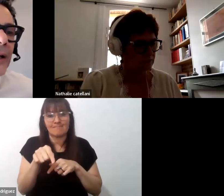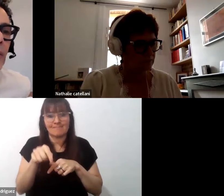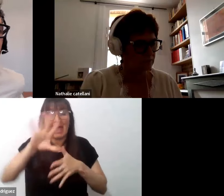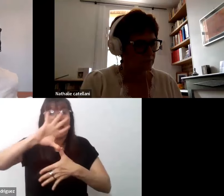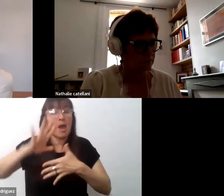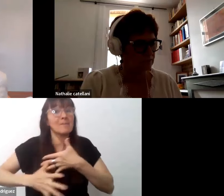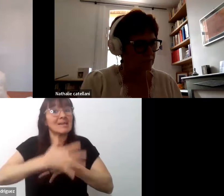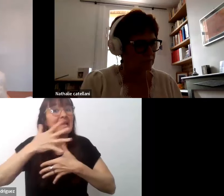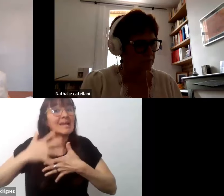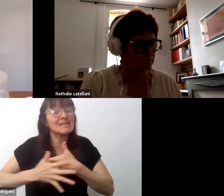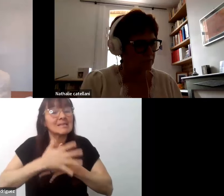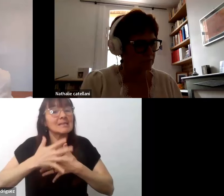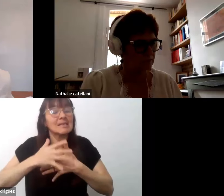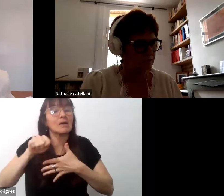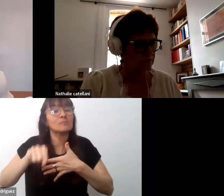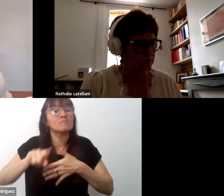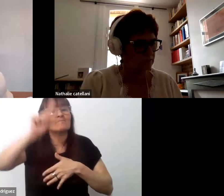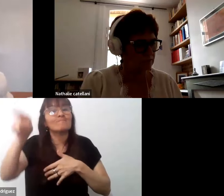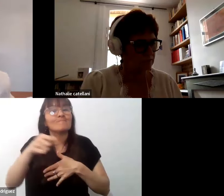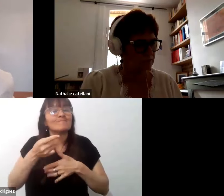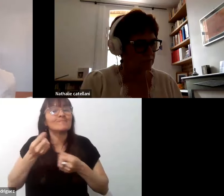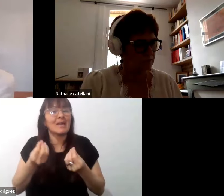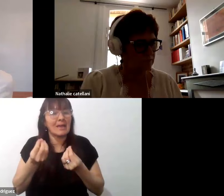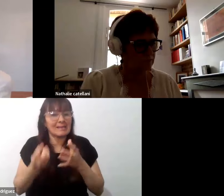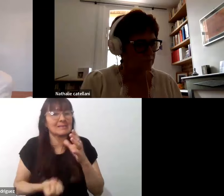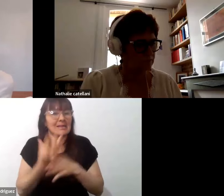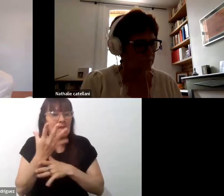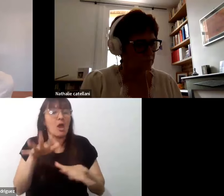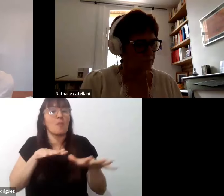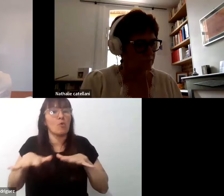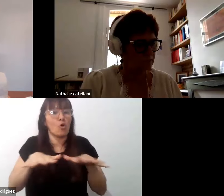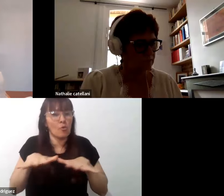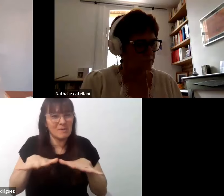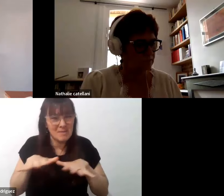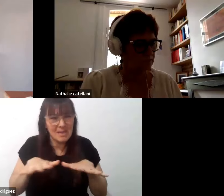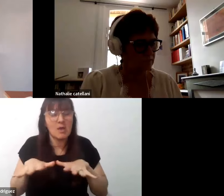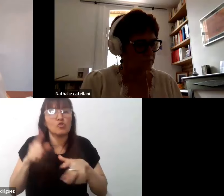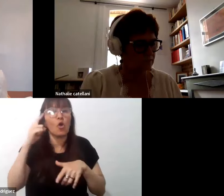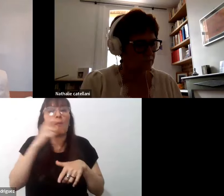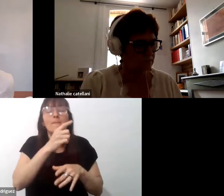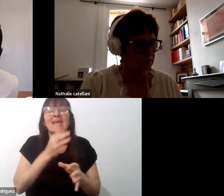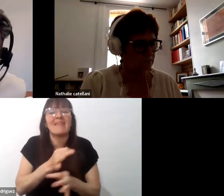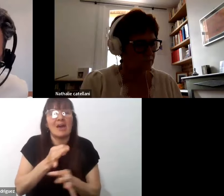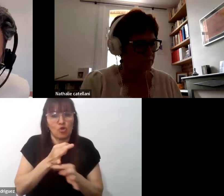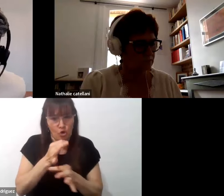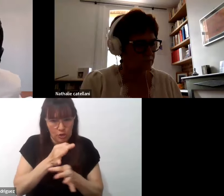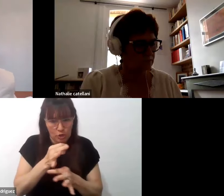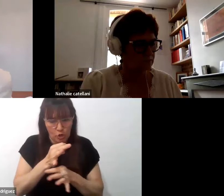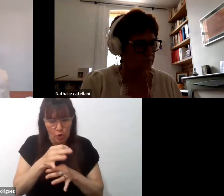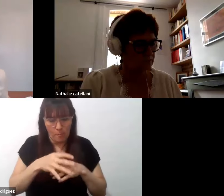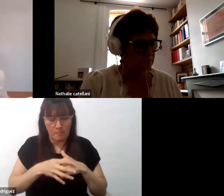Latina lo que podríamos llamar un movimiento o un conjunto de movimientos pedagógicos que